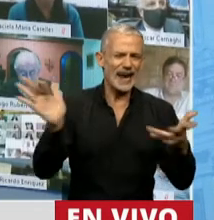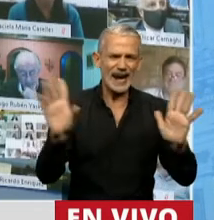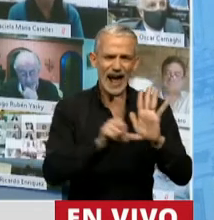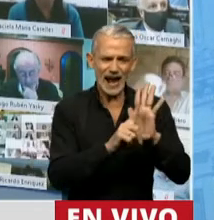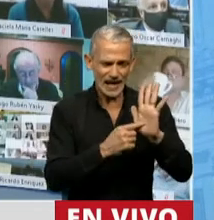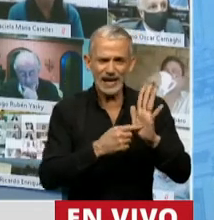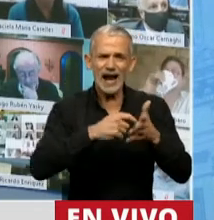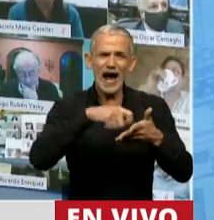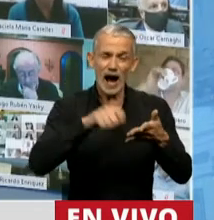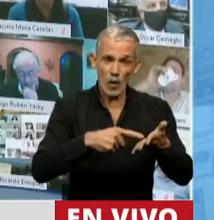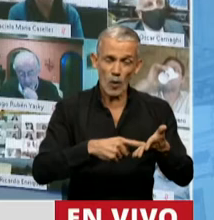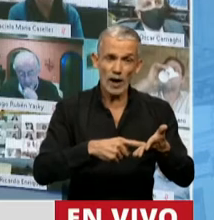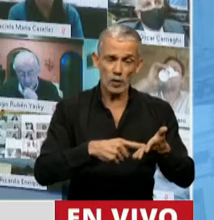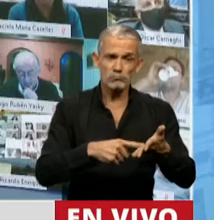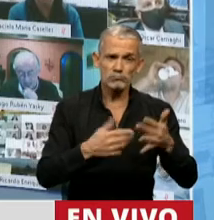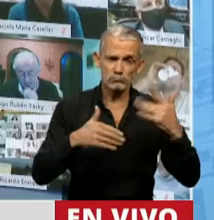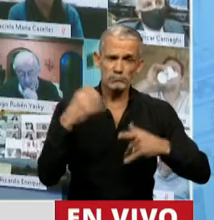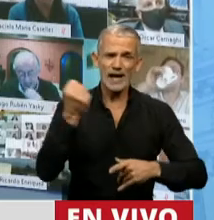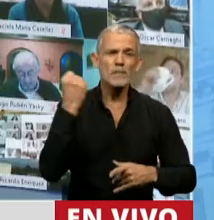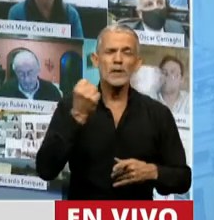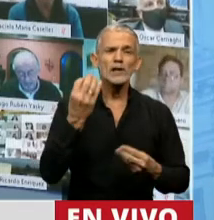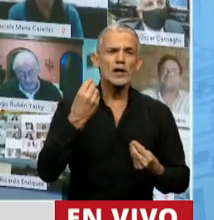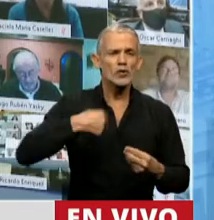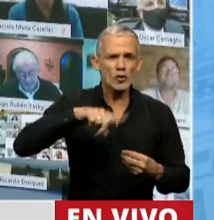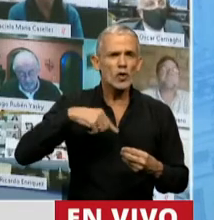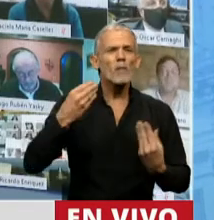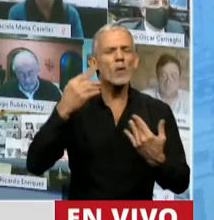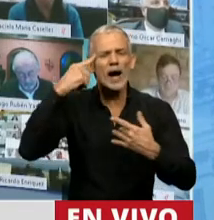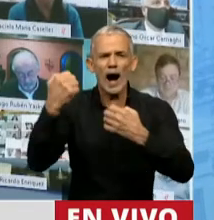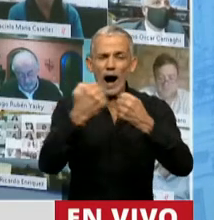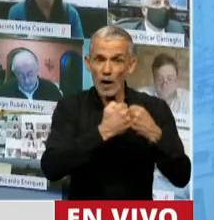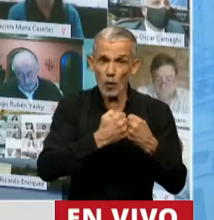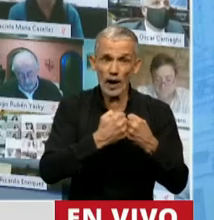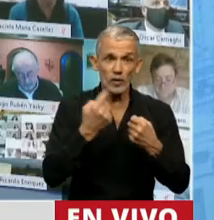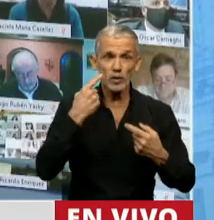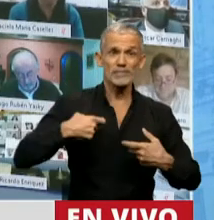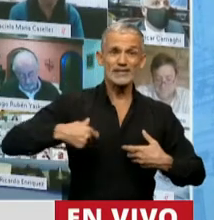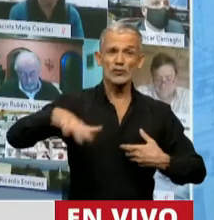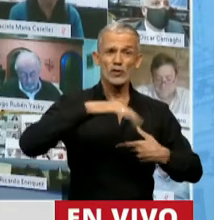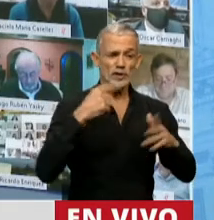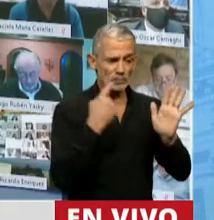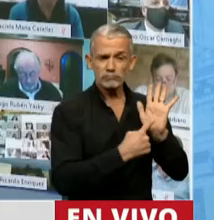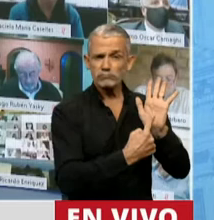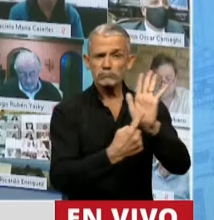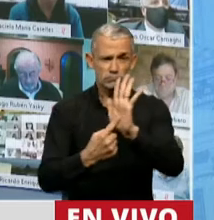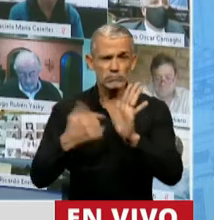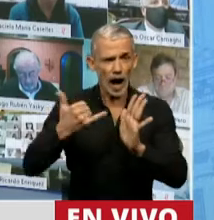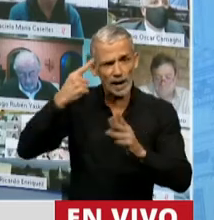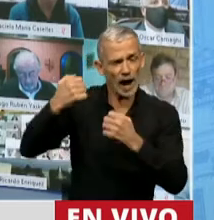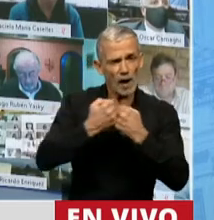es aún más importante que podamos coincidir y mostrarle a la sociedad estas coincidencias